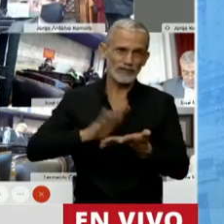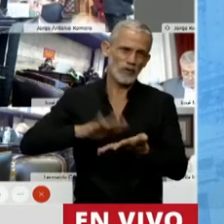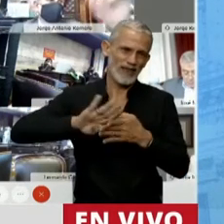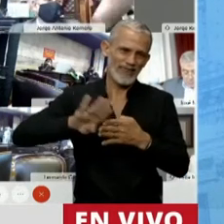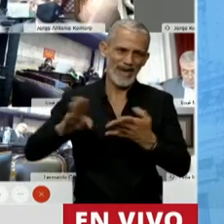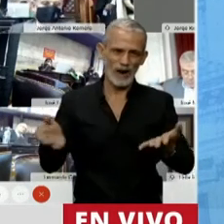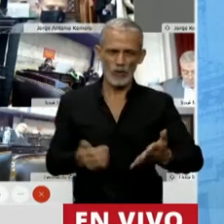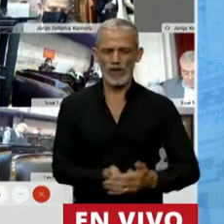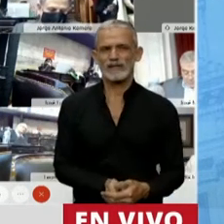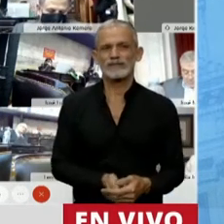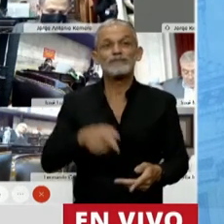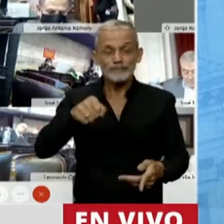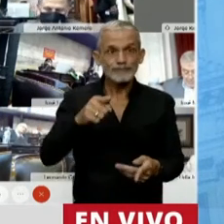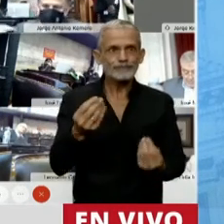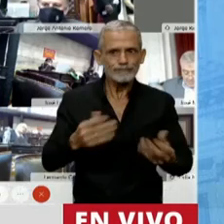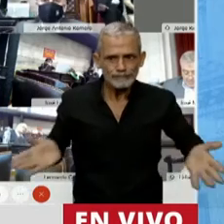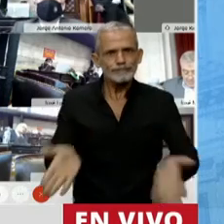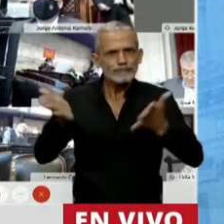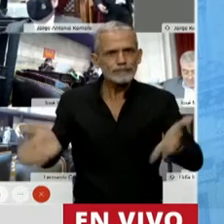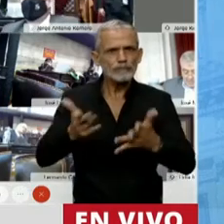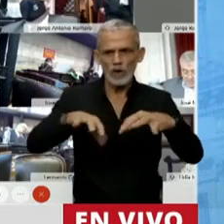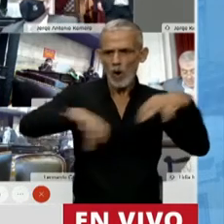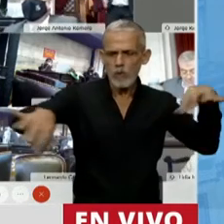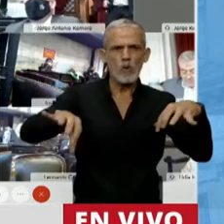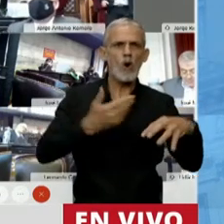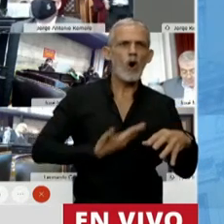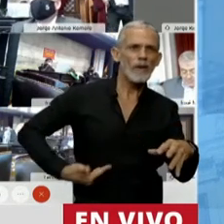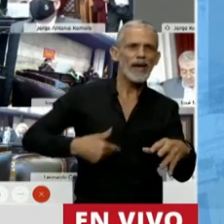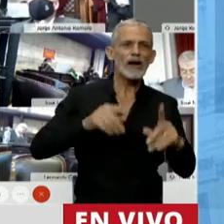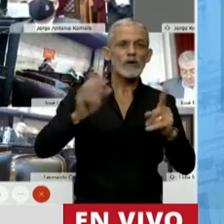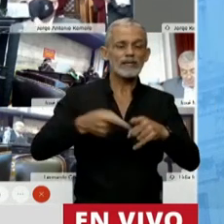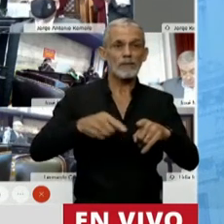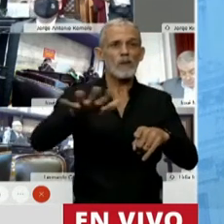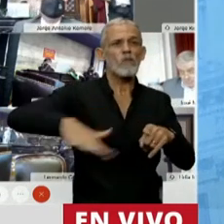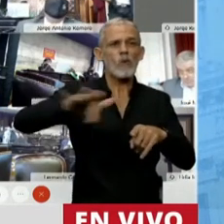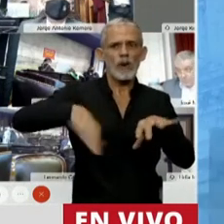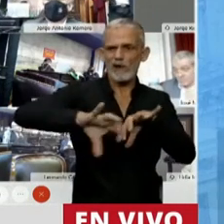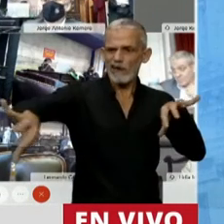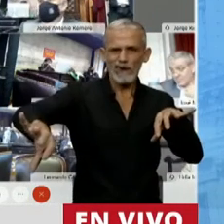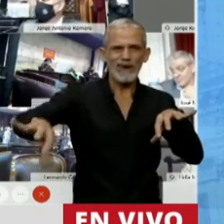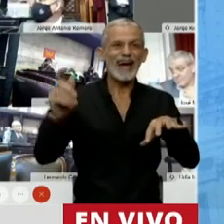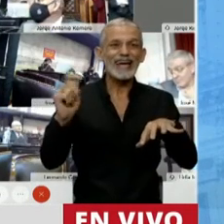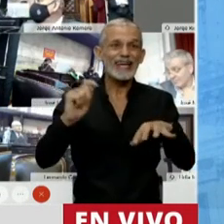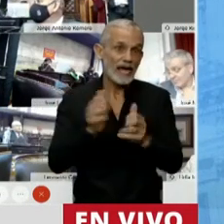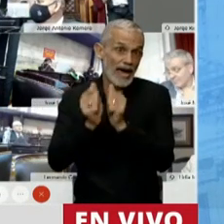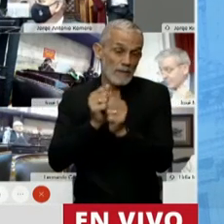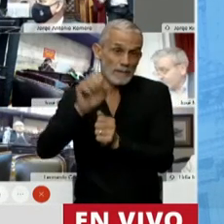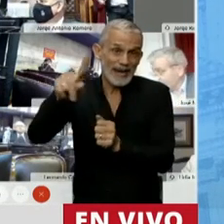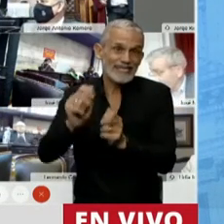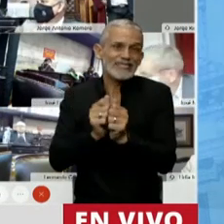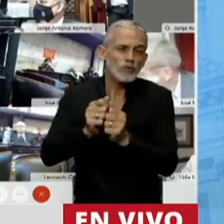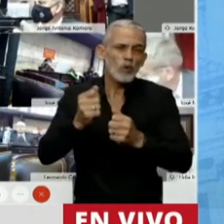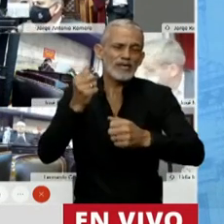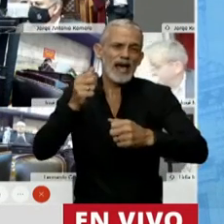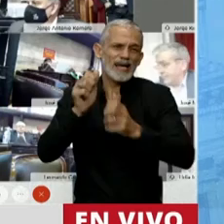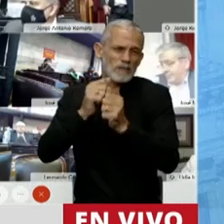que busca este proyecto es continuar fomentando la grieta entre el gobierno y gran parte del pueblo, que es el pueblo de las empresas, las industrias, las